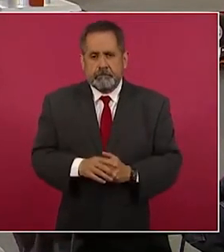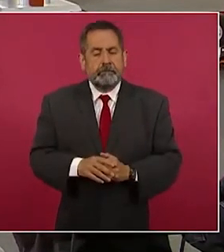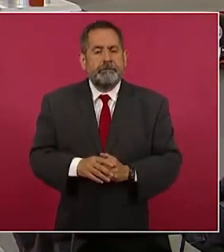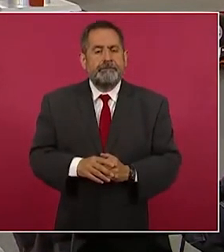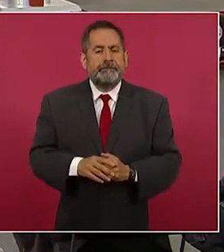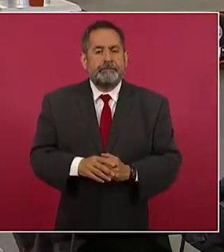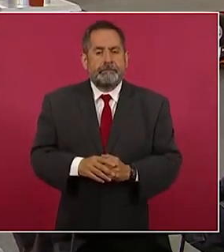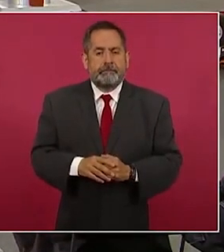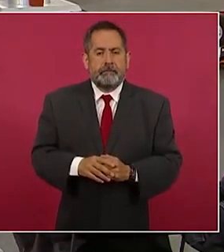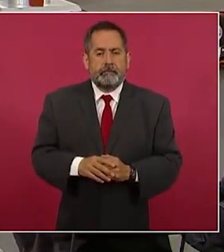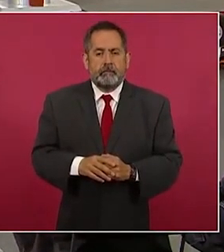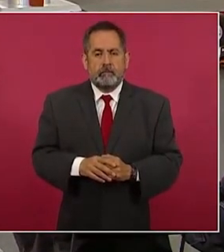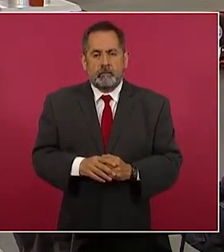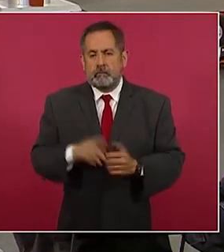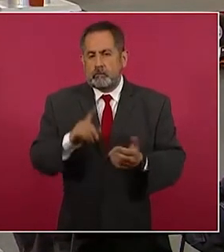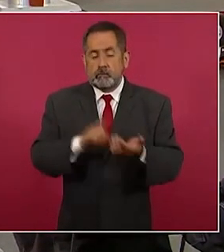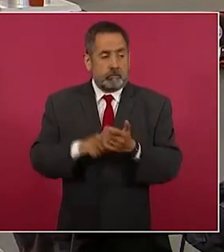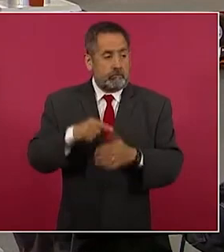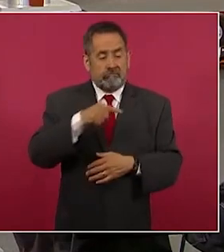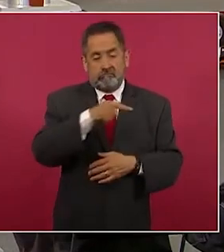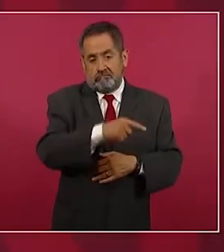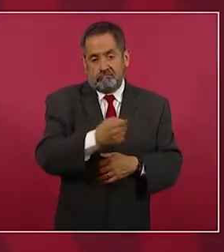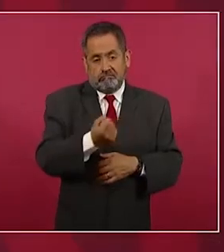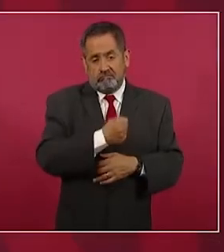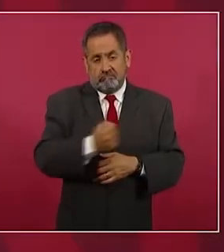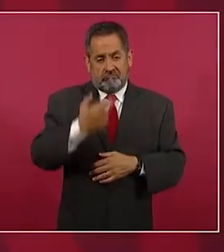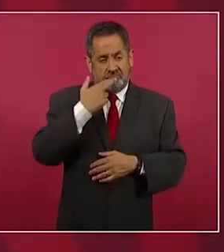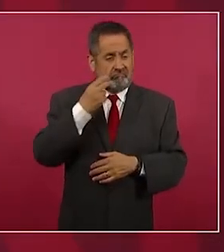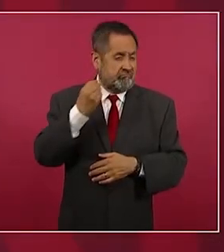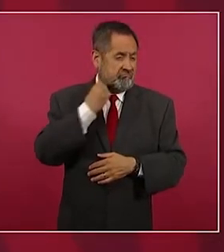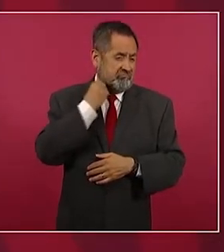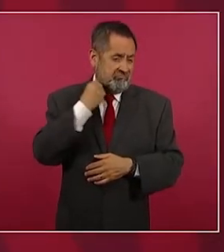tienen los mejores despachos,